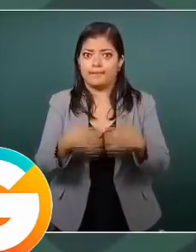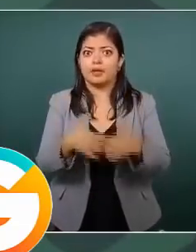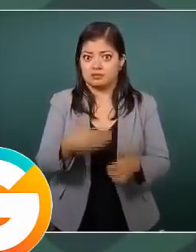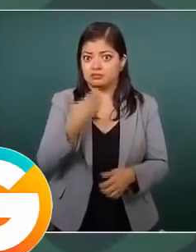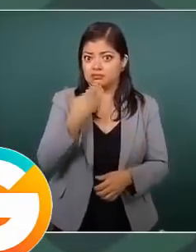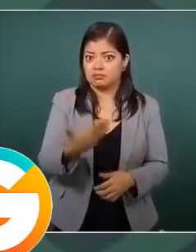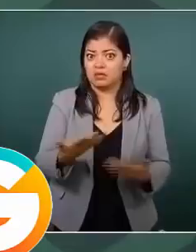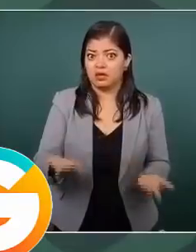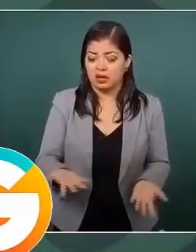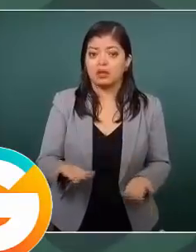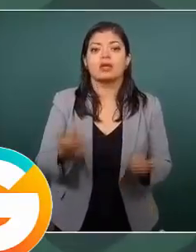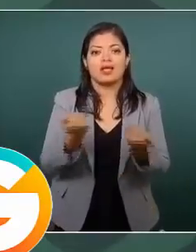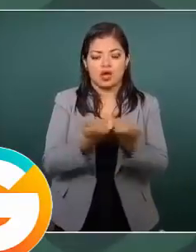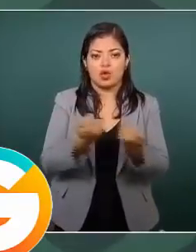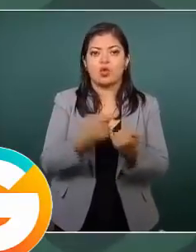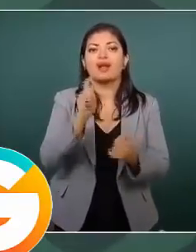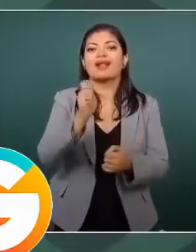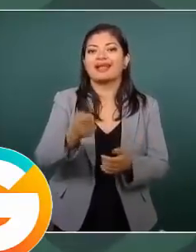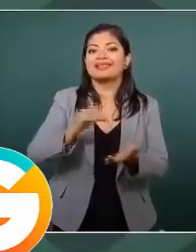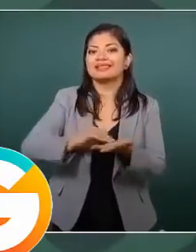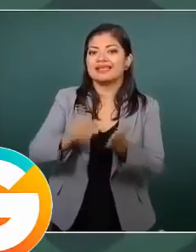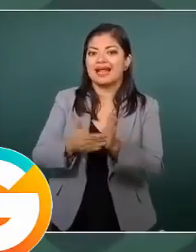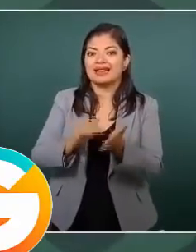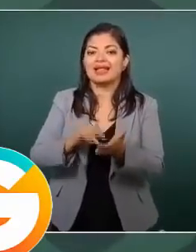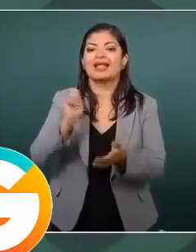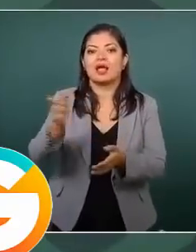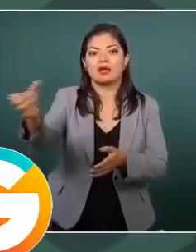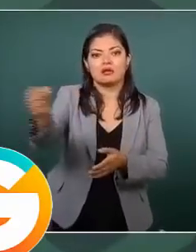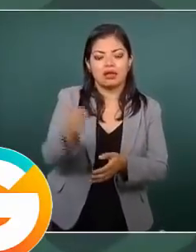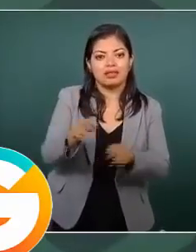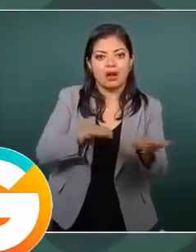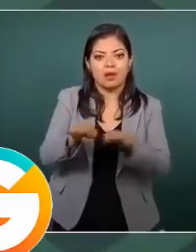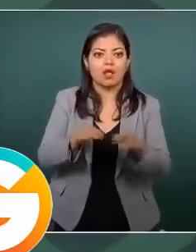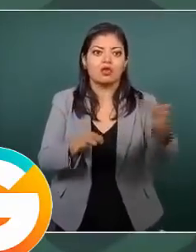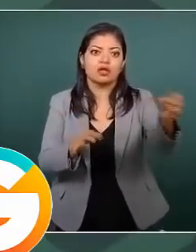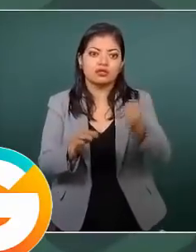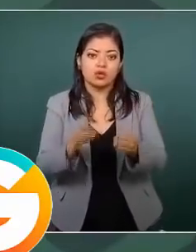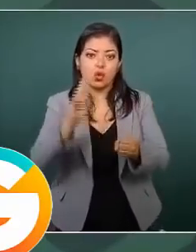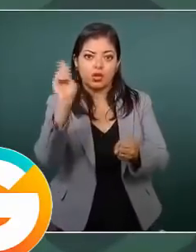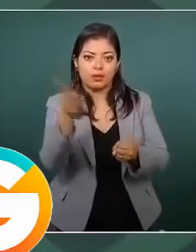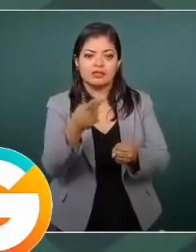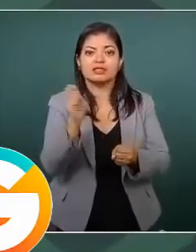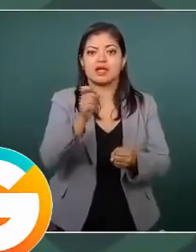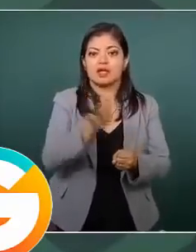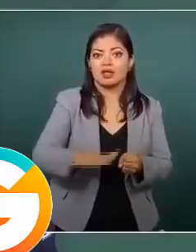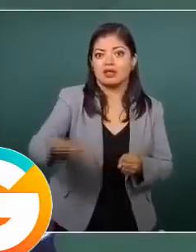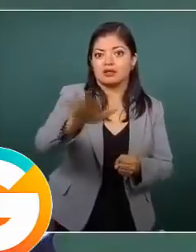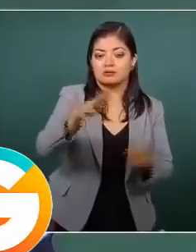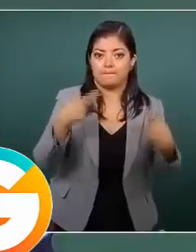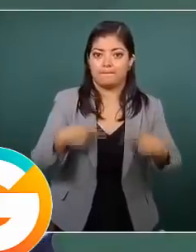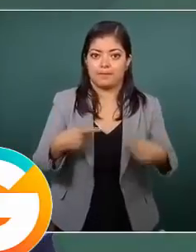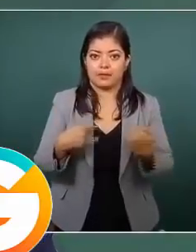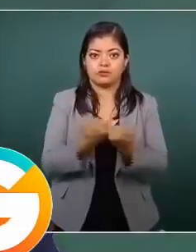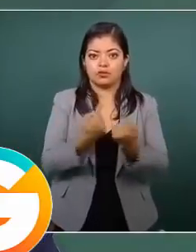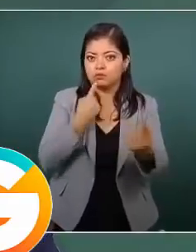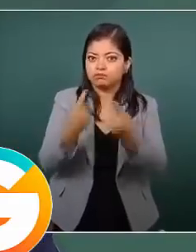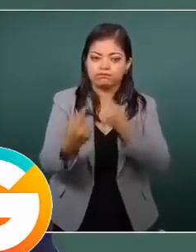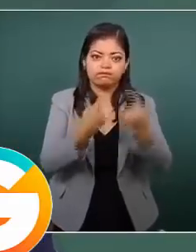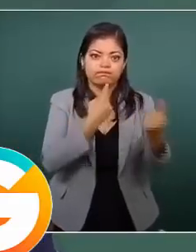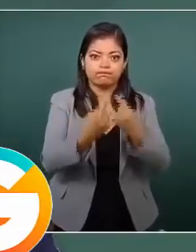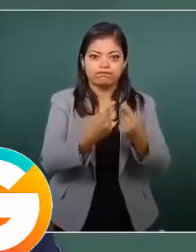Una estrategia que también incluye a los trabajadores, a las universidades y al sector social. Una estrategia que abra la posibilidad de convocar,